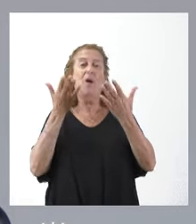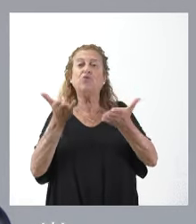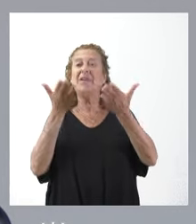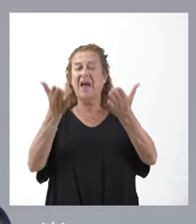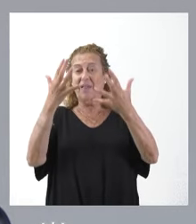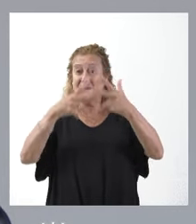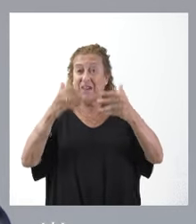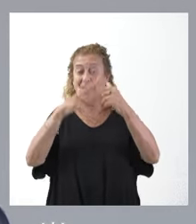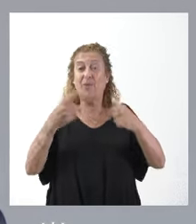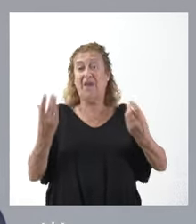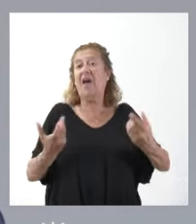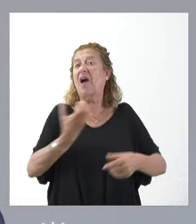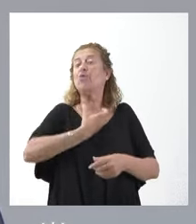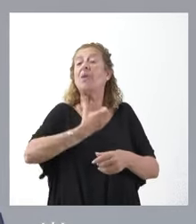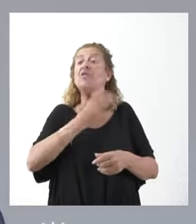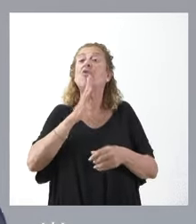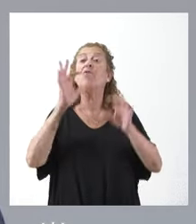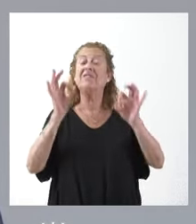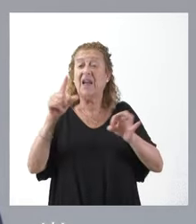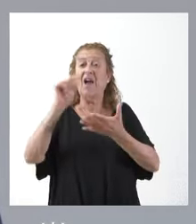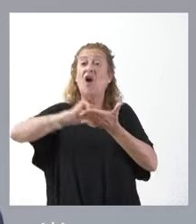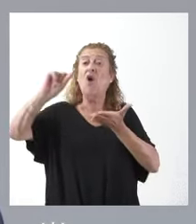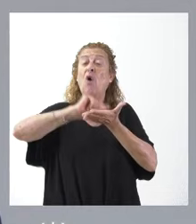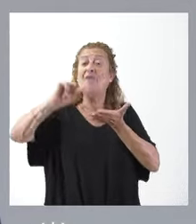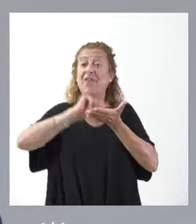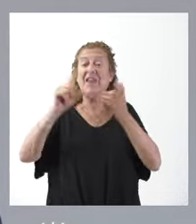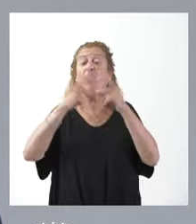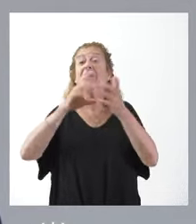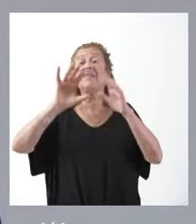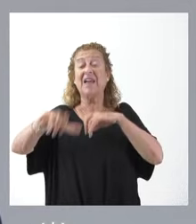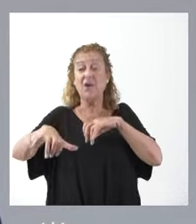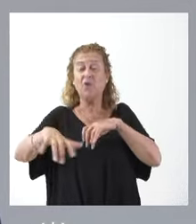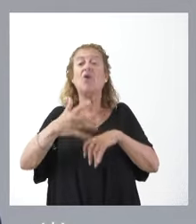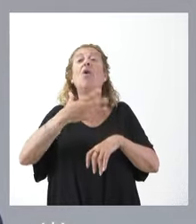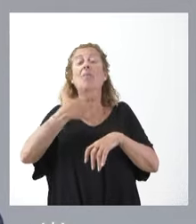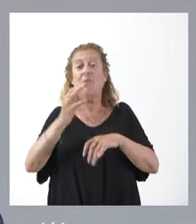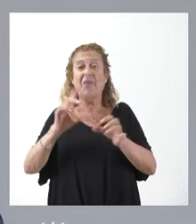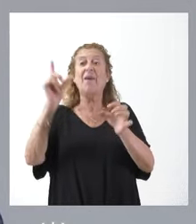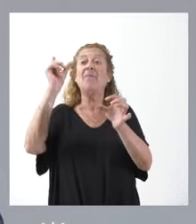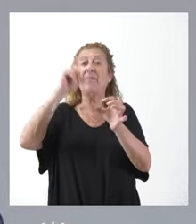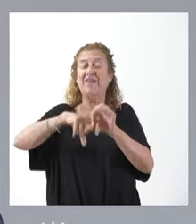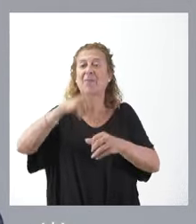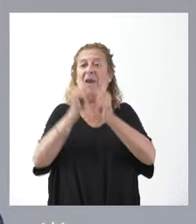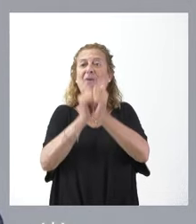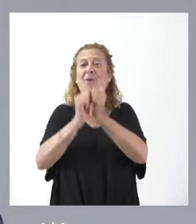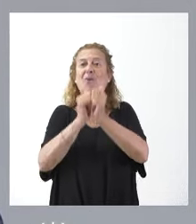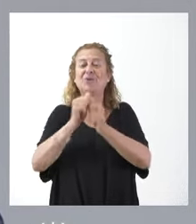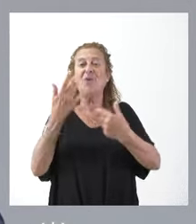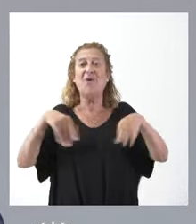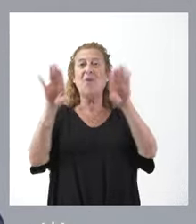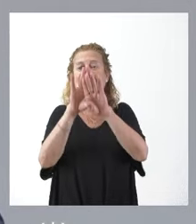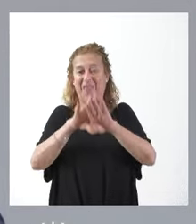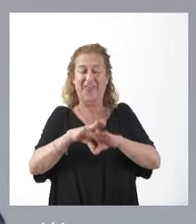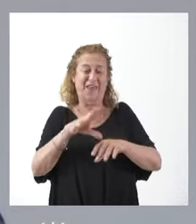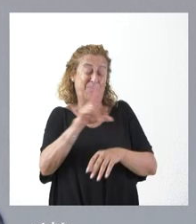del respectivo ayuntamiento, donde esté esa oficina de la Junta de Castilla y León, podrá participar en ese concurso con igualdad de méritos